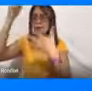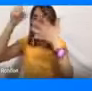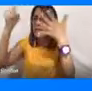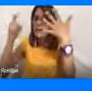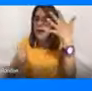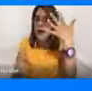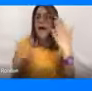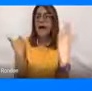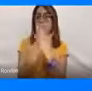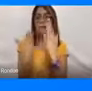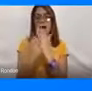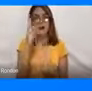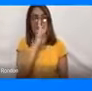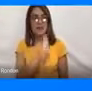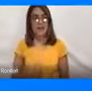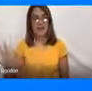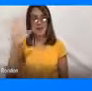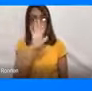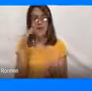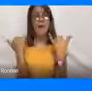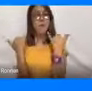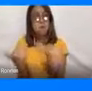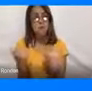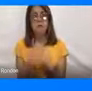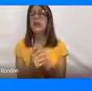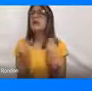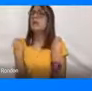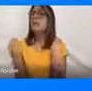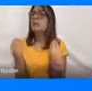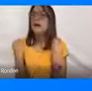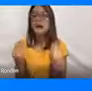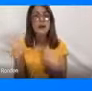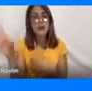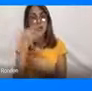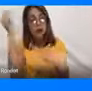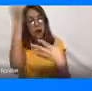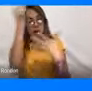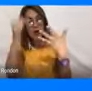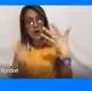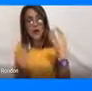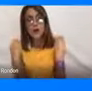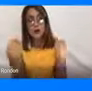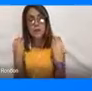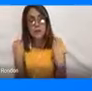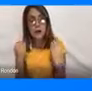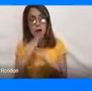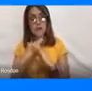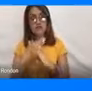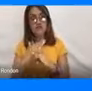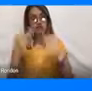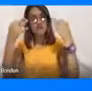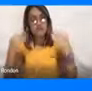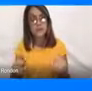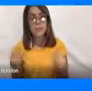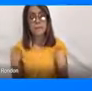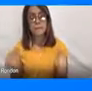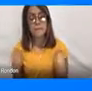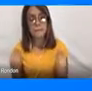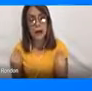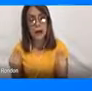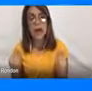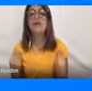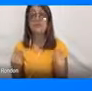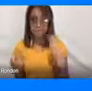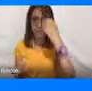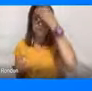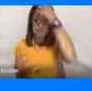plasmado a nivel nacional. Para qué sirven todas esas acciones y el trabajar en seguridad turística, acá vemos